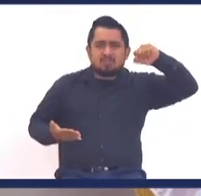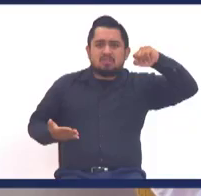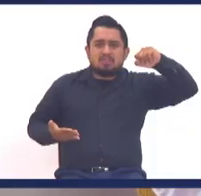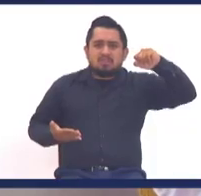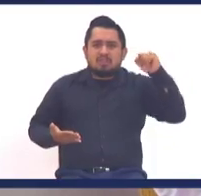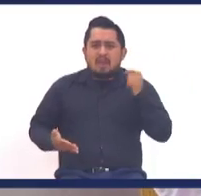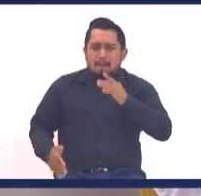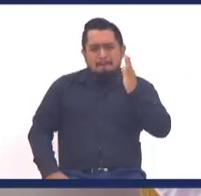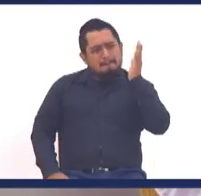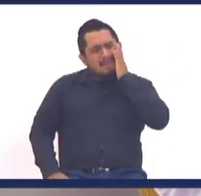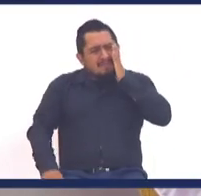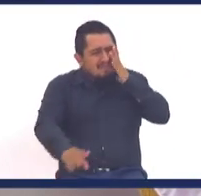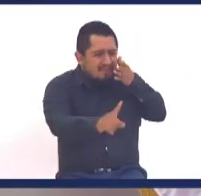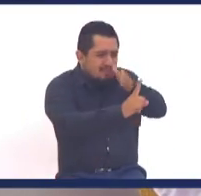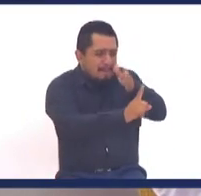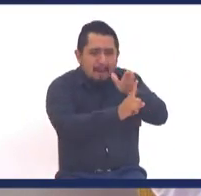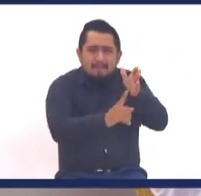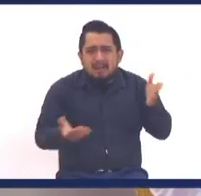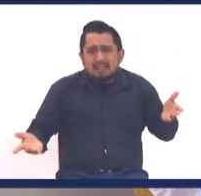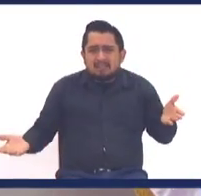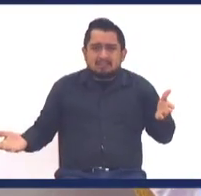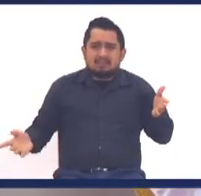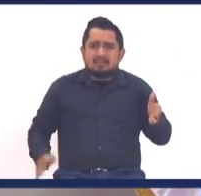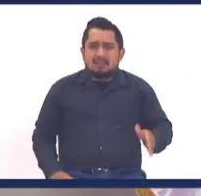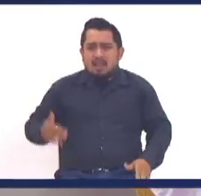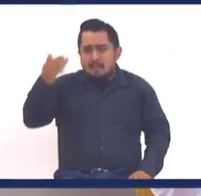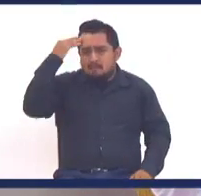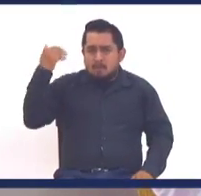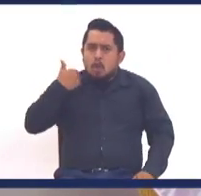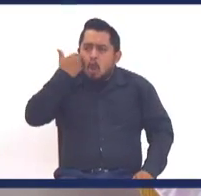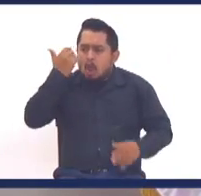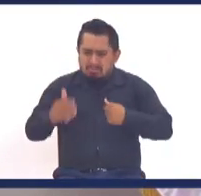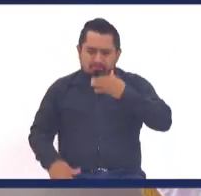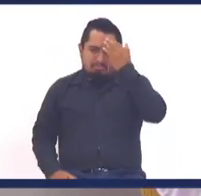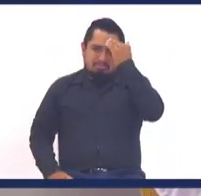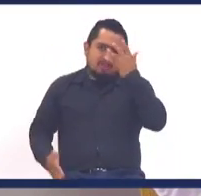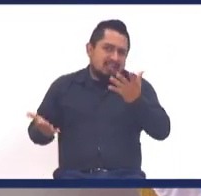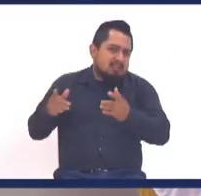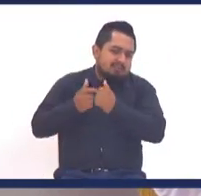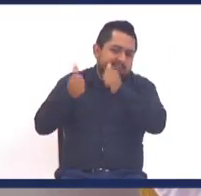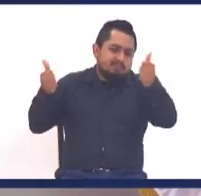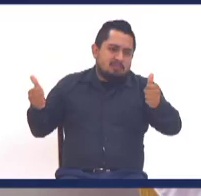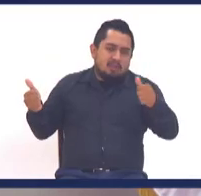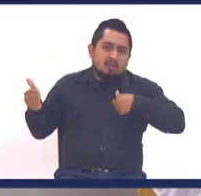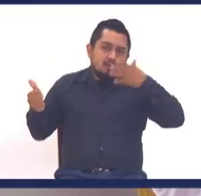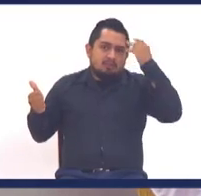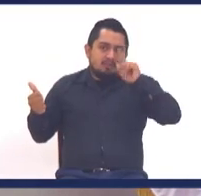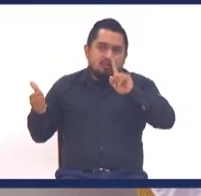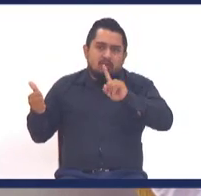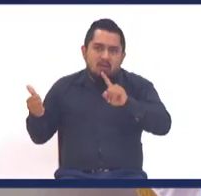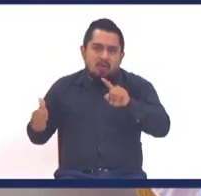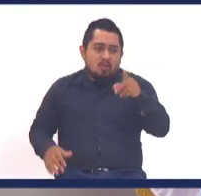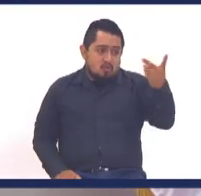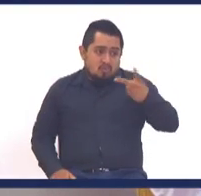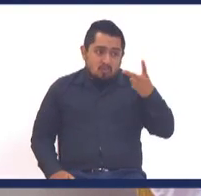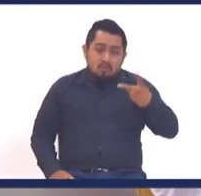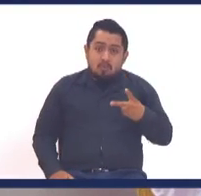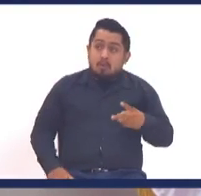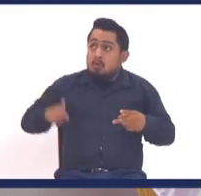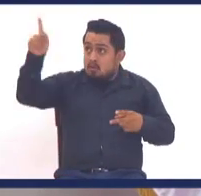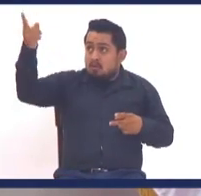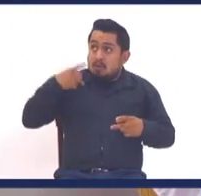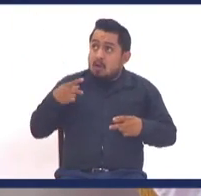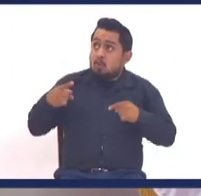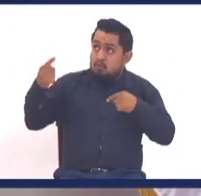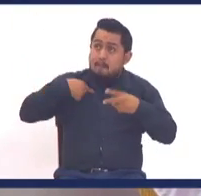Maldices a la mamá de tus hijos. Claro, ya estás con otra mujer más joven, yo te entiendo. Pero jamás se te olvide que el pacto que hiciste con Dios fue con